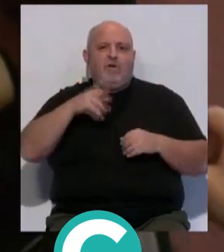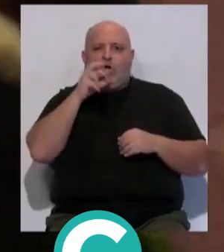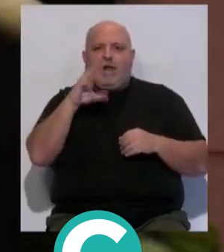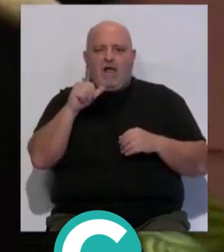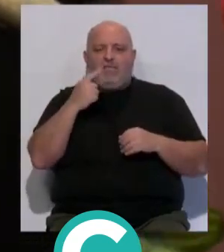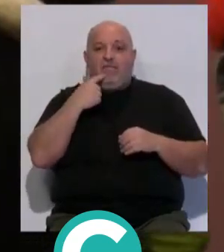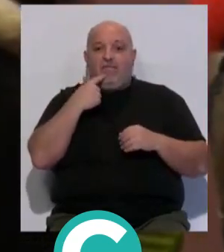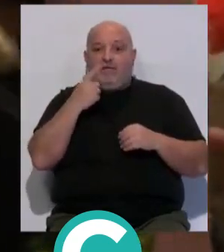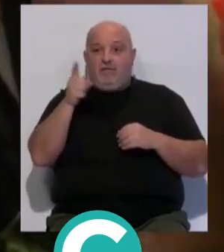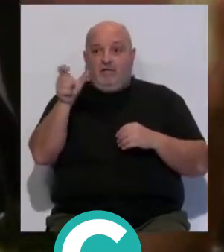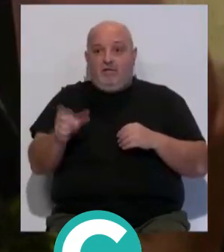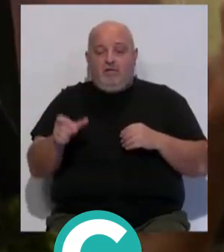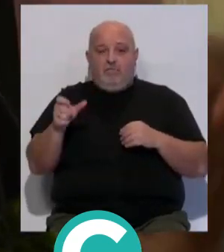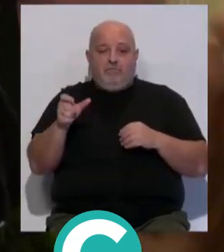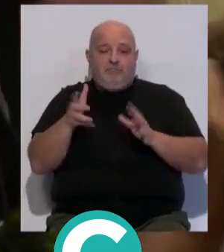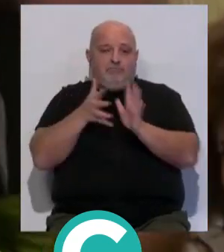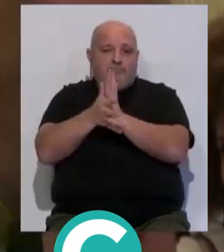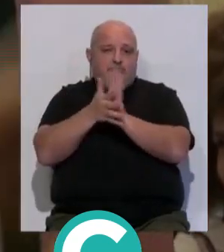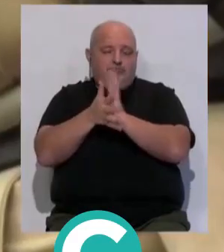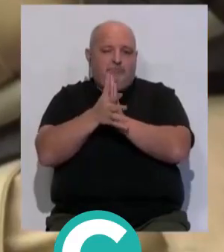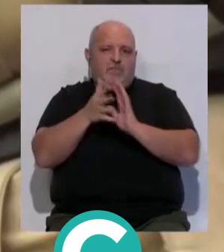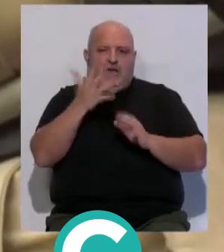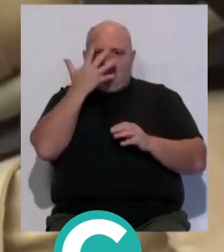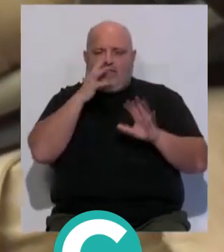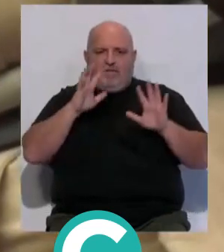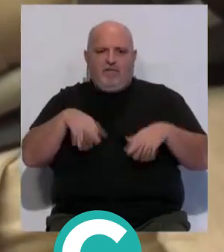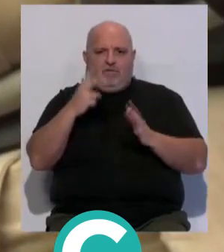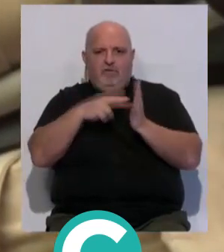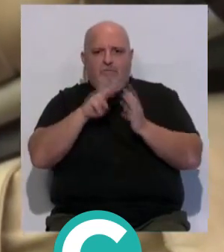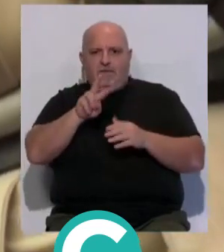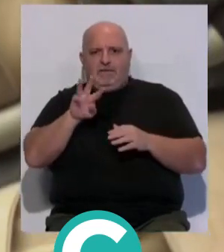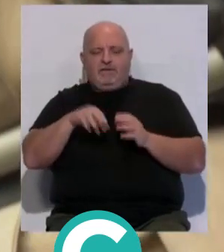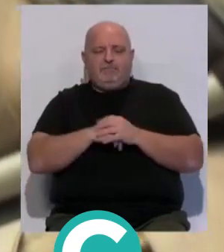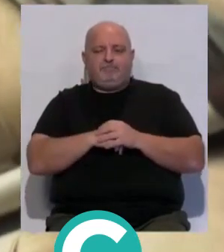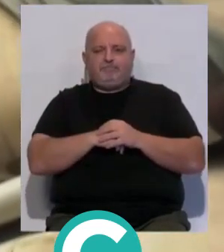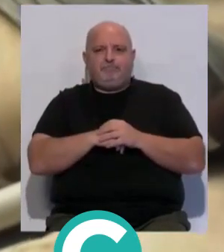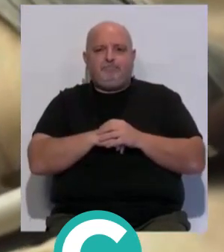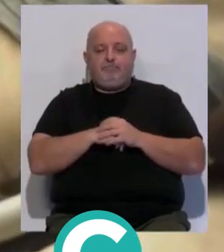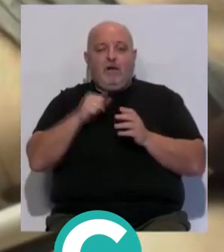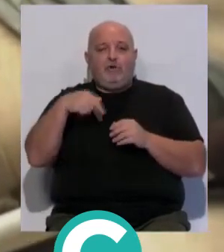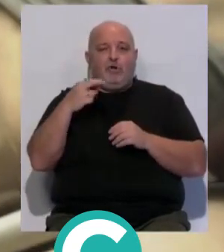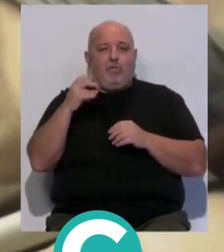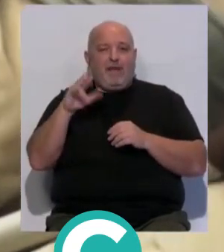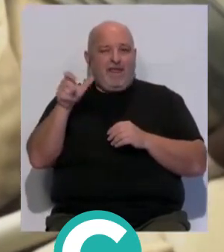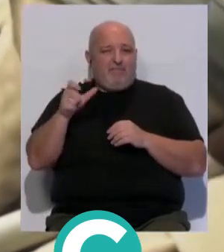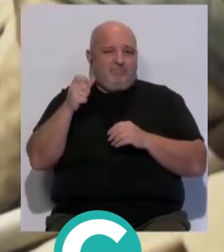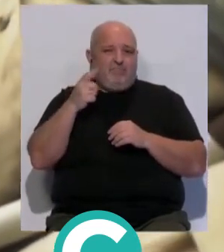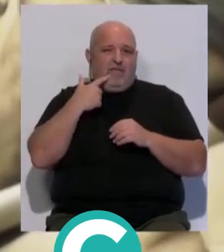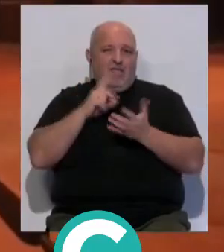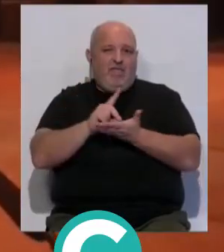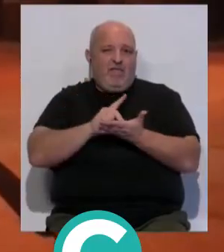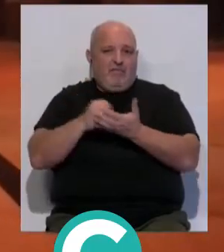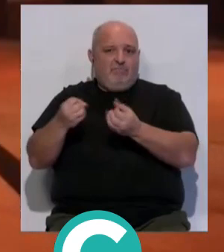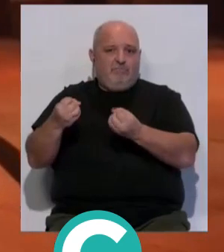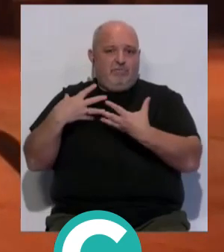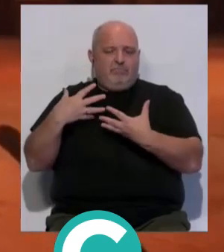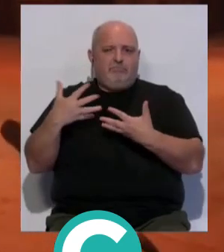previsiones realizadas por la patronal durante el carnaval de Cádiz 2023. Antonio de María ha asegurado que los datos de